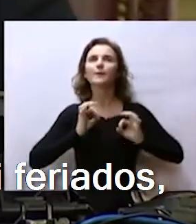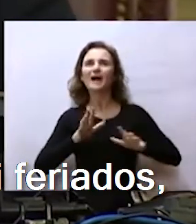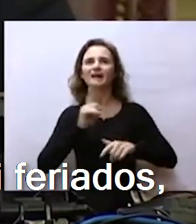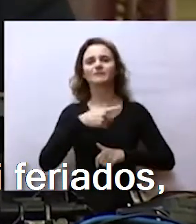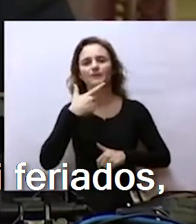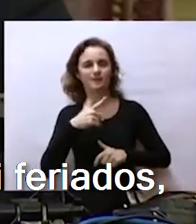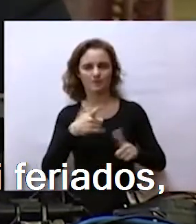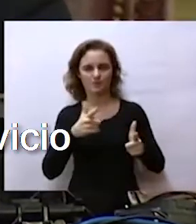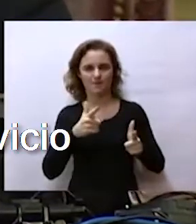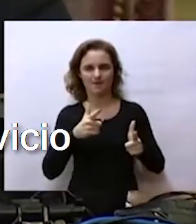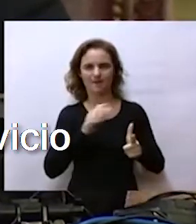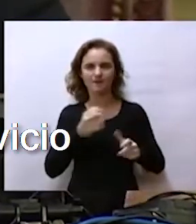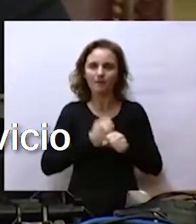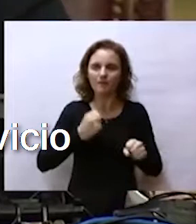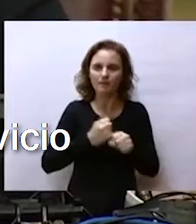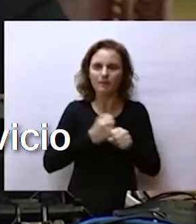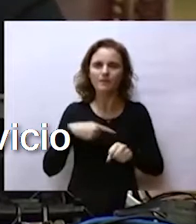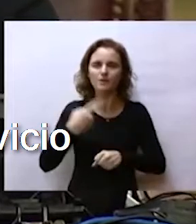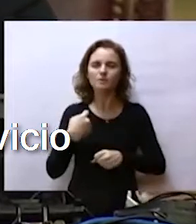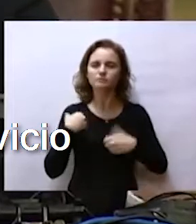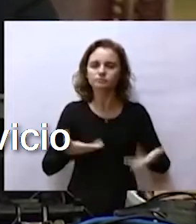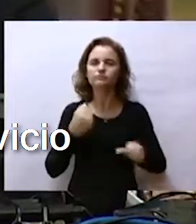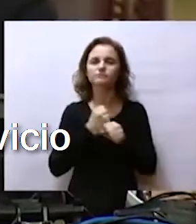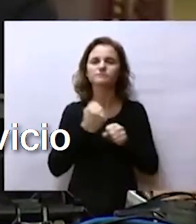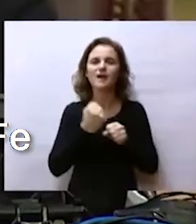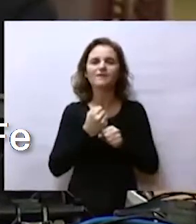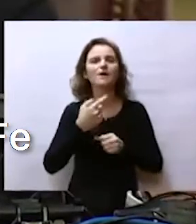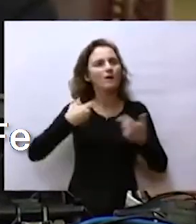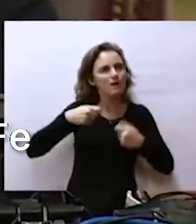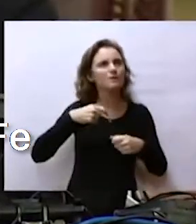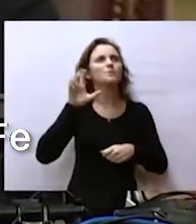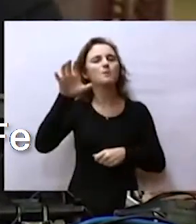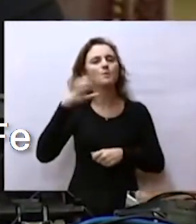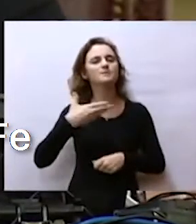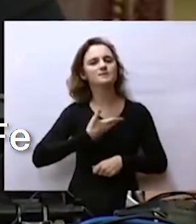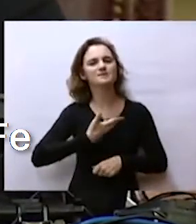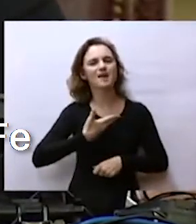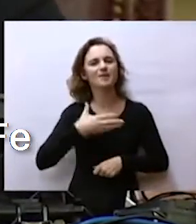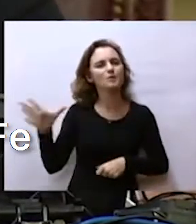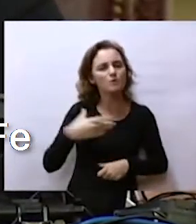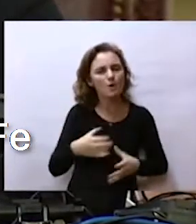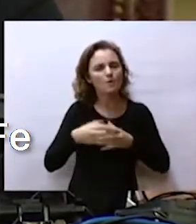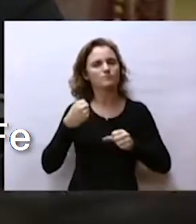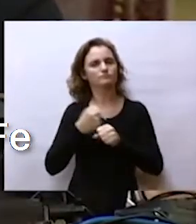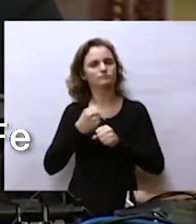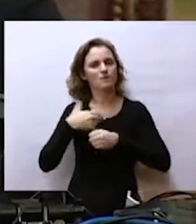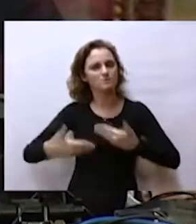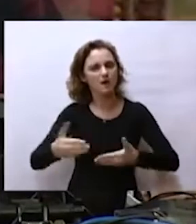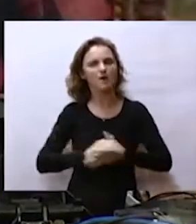ni feriados y donde hemos puesto al servicio de la gestión y de la provincia de Santa Fe todo nuestro esfuerzo,